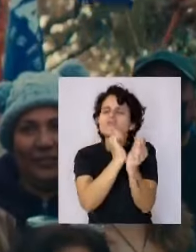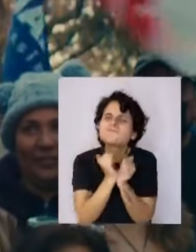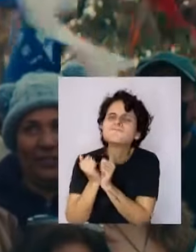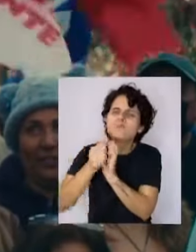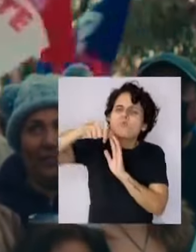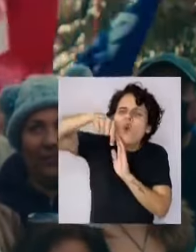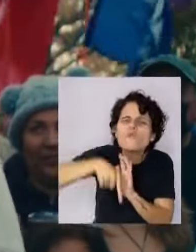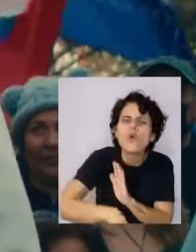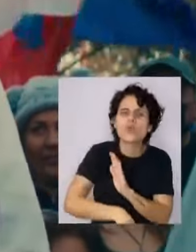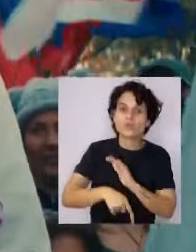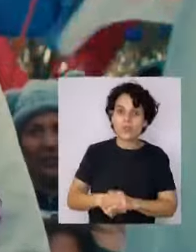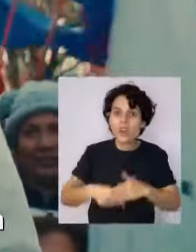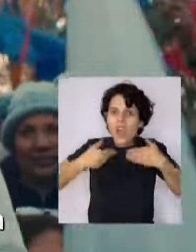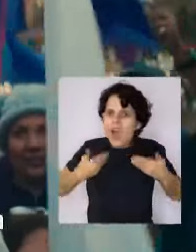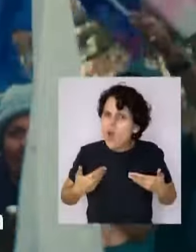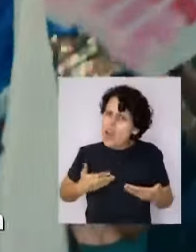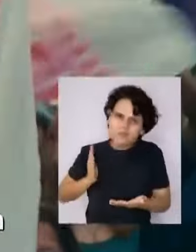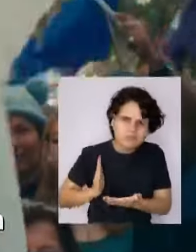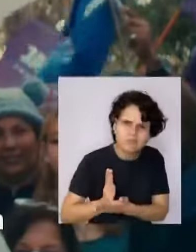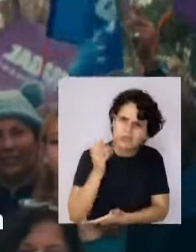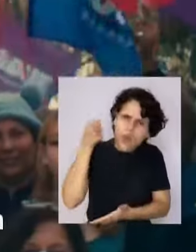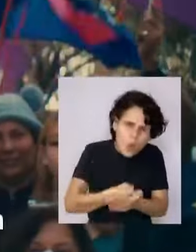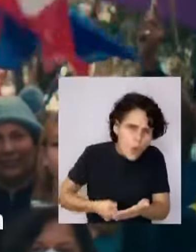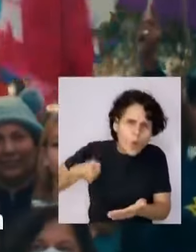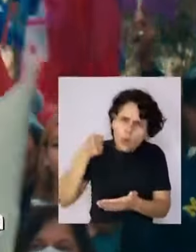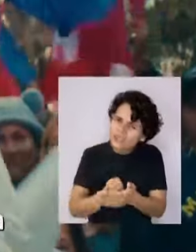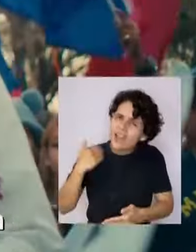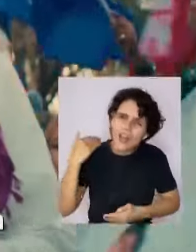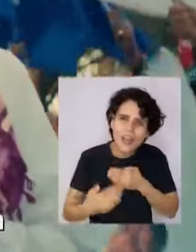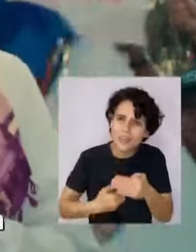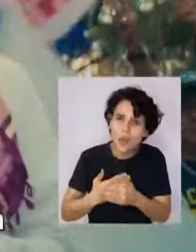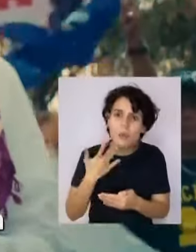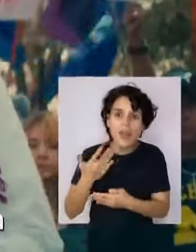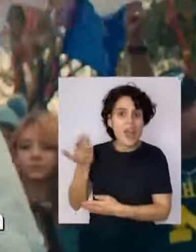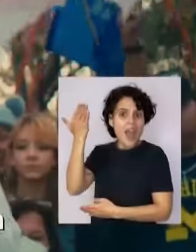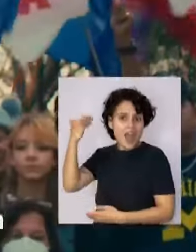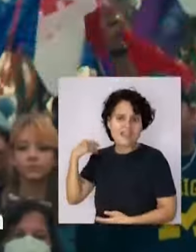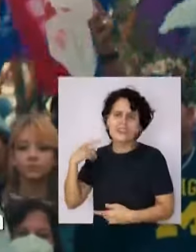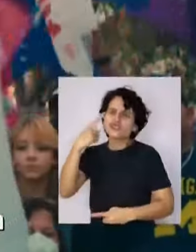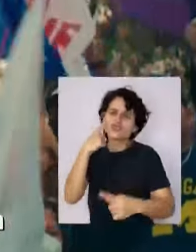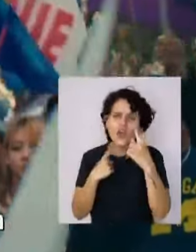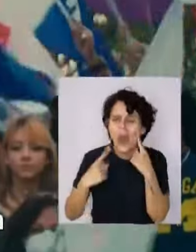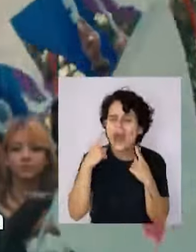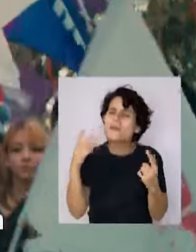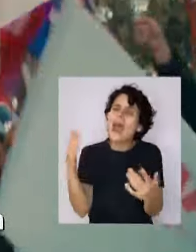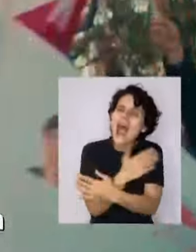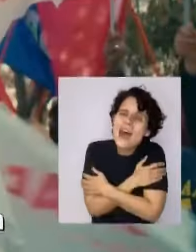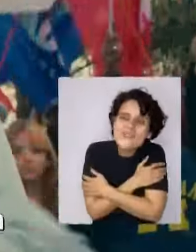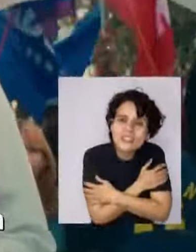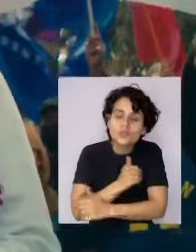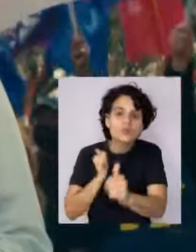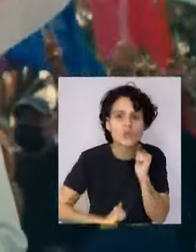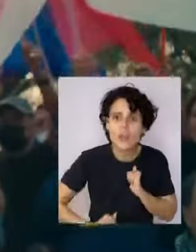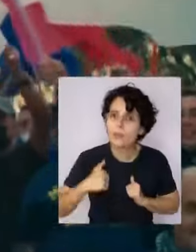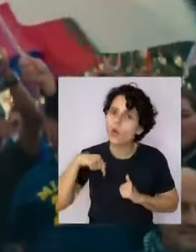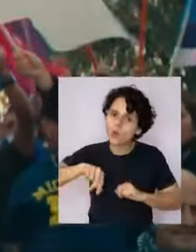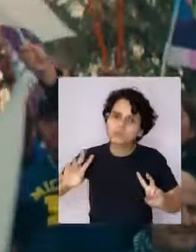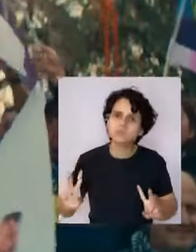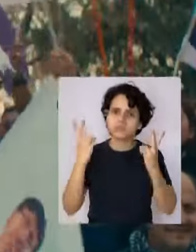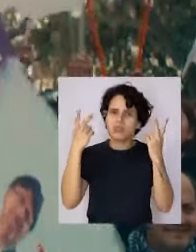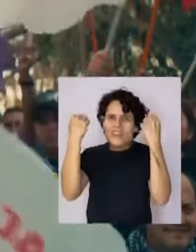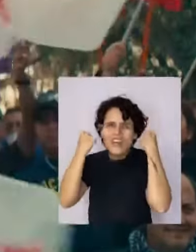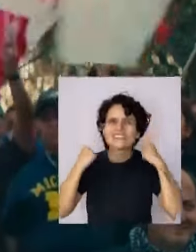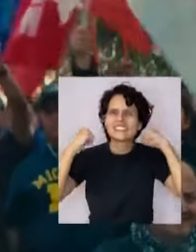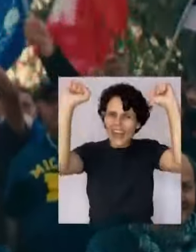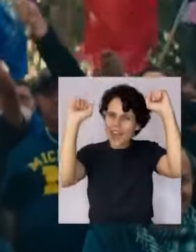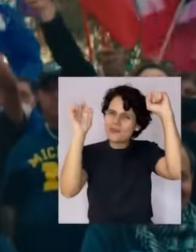debemos seguir luchando para que todo aquello por lo cual lloramos, nos abrazamos y sufrimos, valga la pena. Venceremos